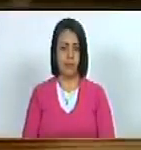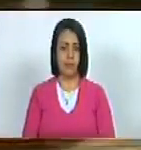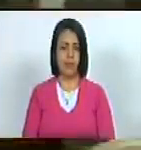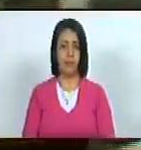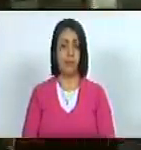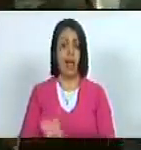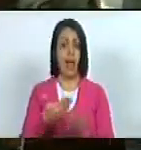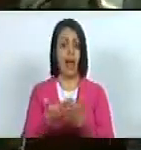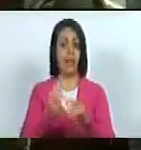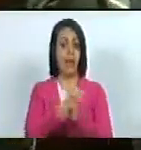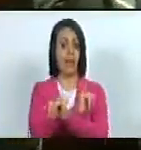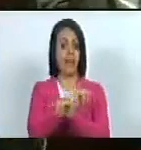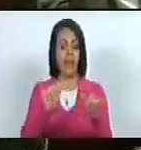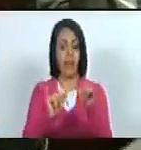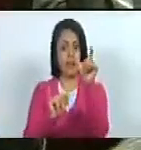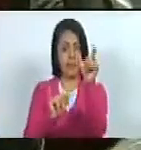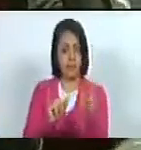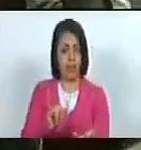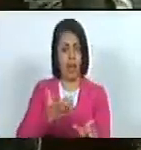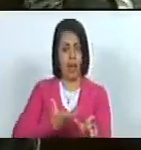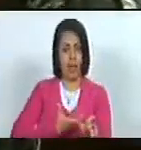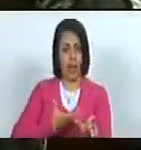hasta aquí llegaste para que